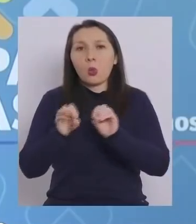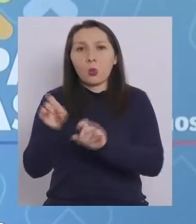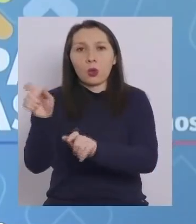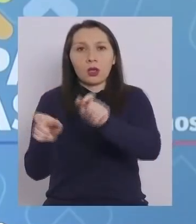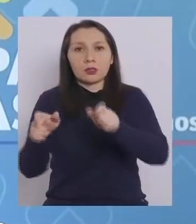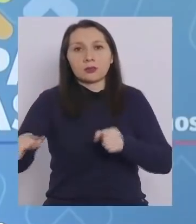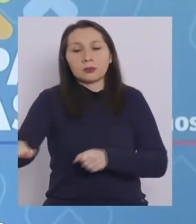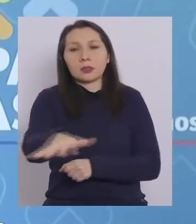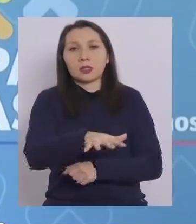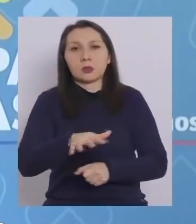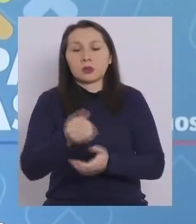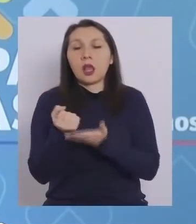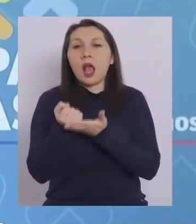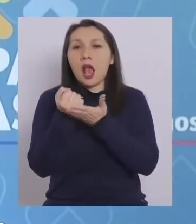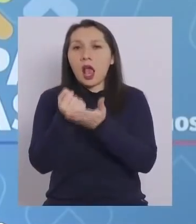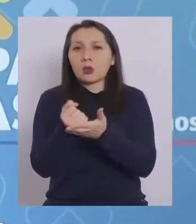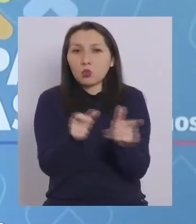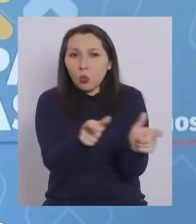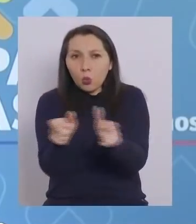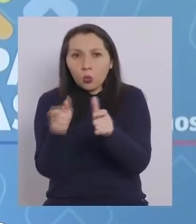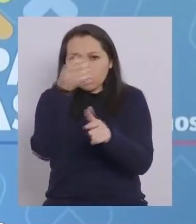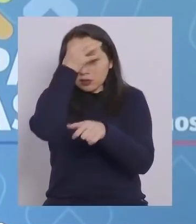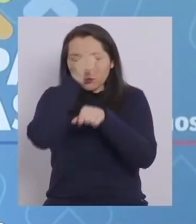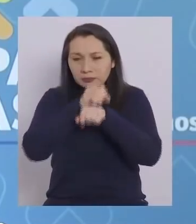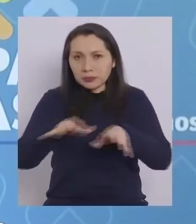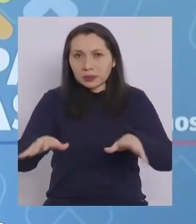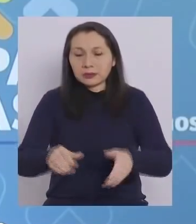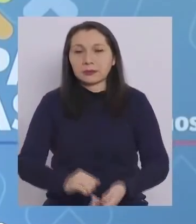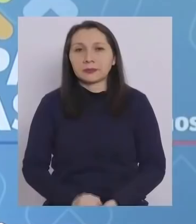la población y ayudar al manejo de esta pandemia.